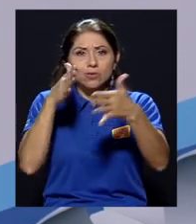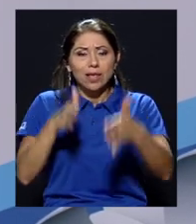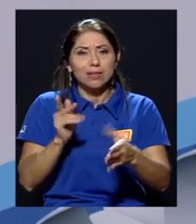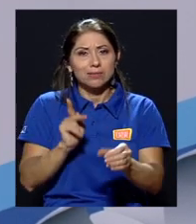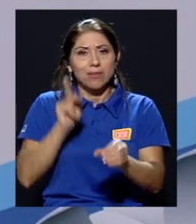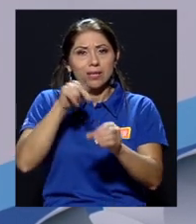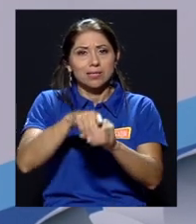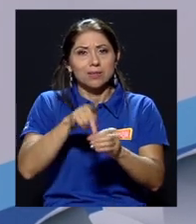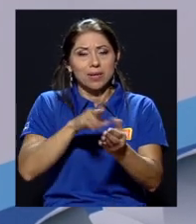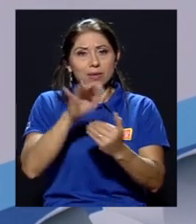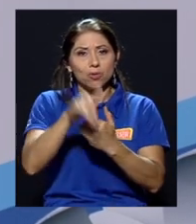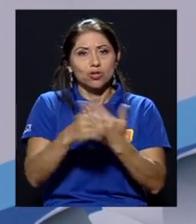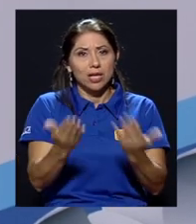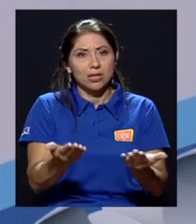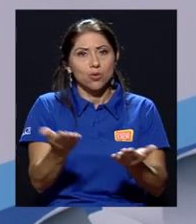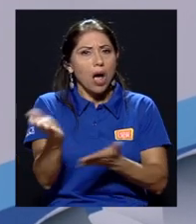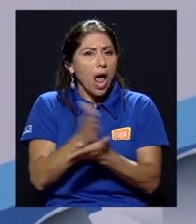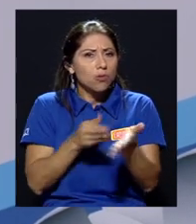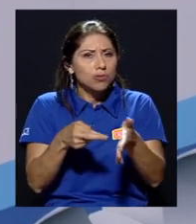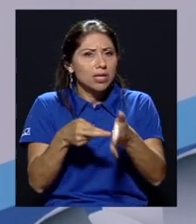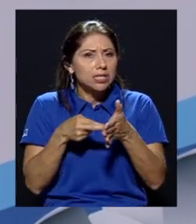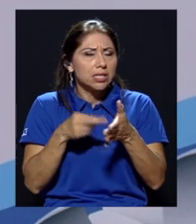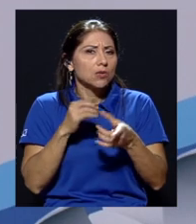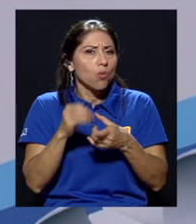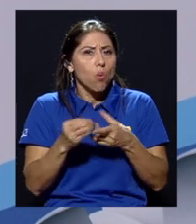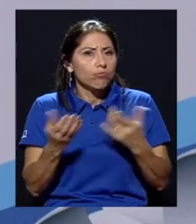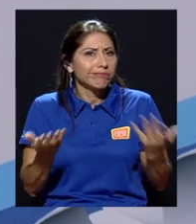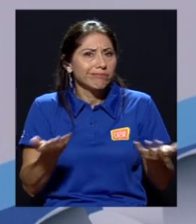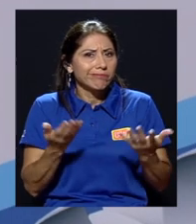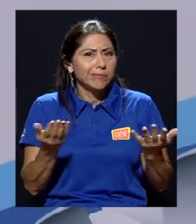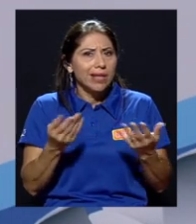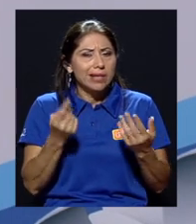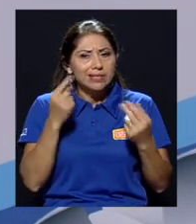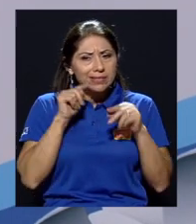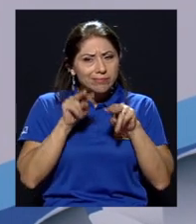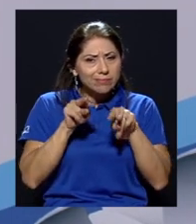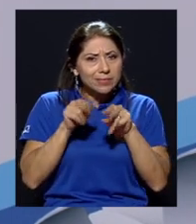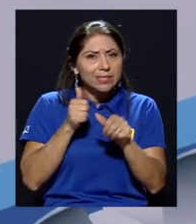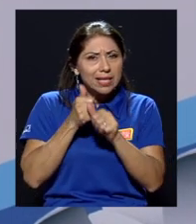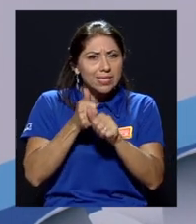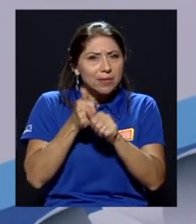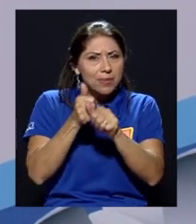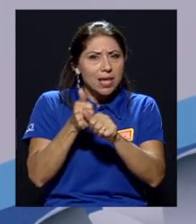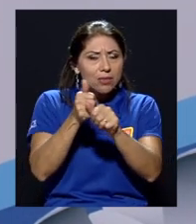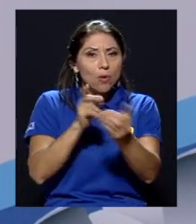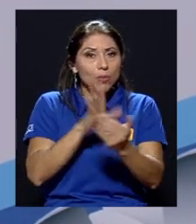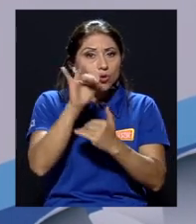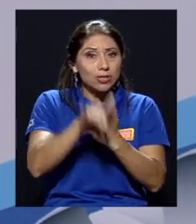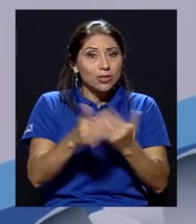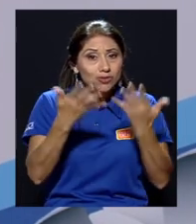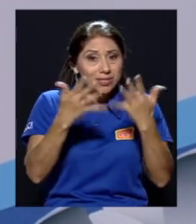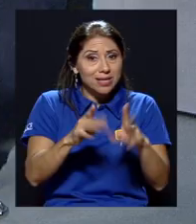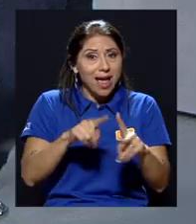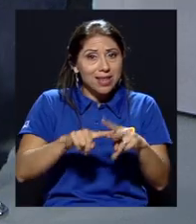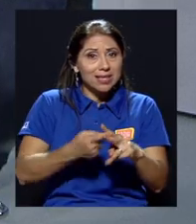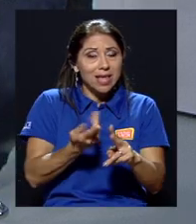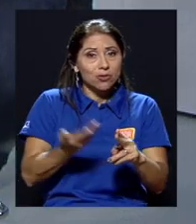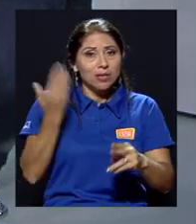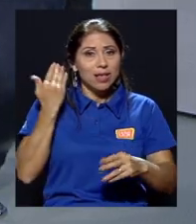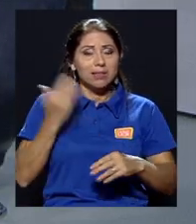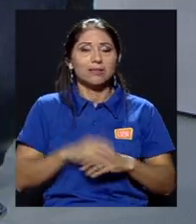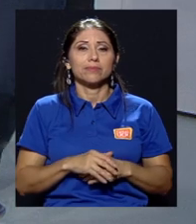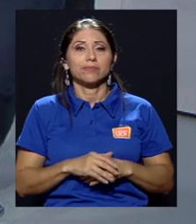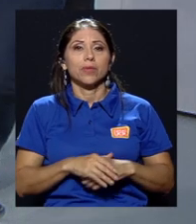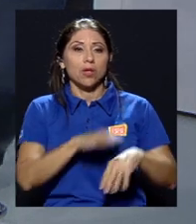proyectos? ¿Hay algún tipo de requisitos o se le da seguimiento a los proyectos ya iniciados? Bueno,